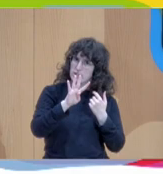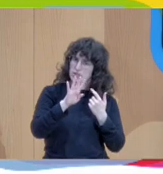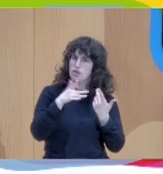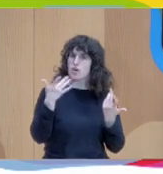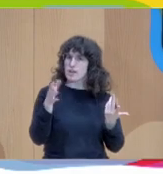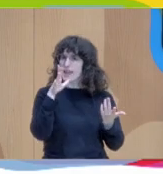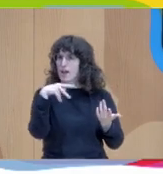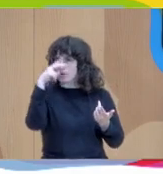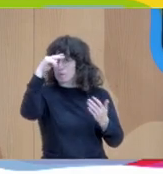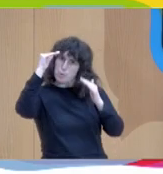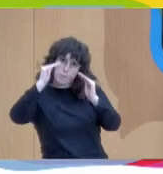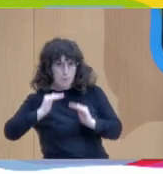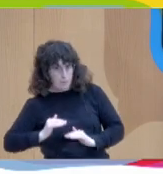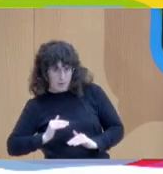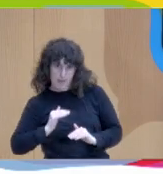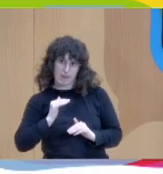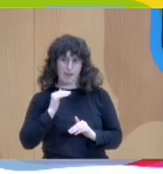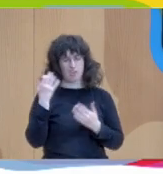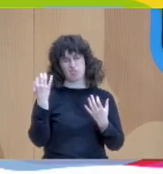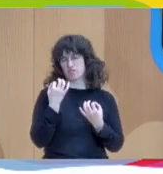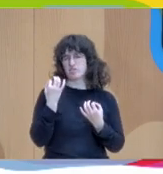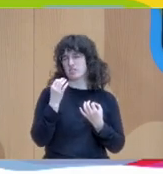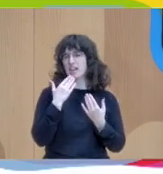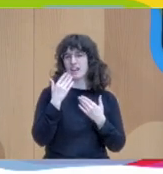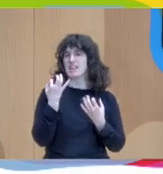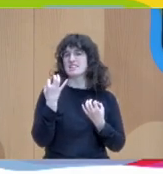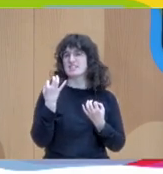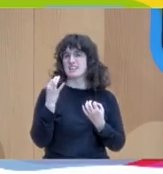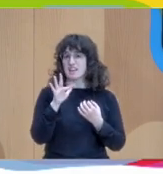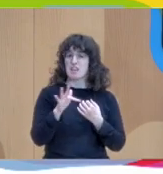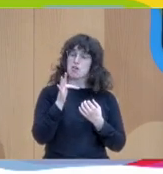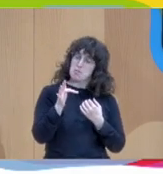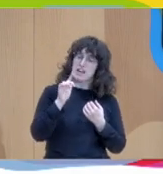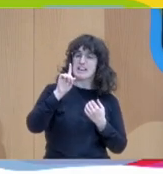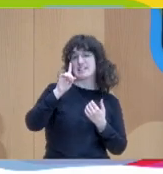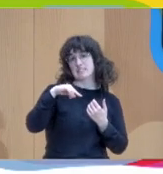and answer in 30 seconds